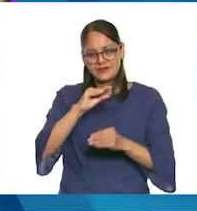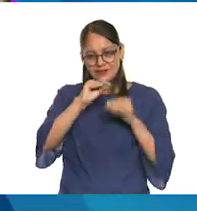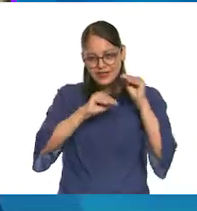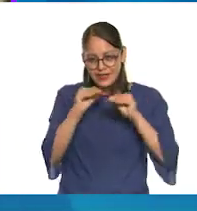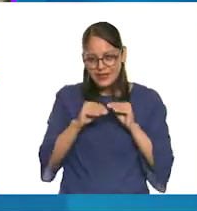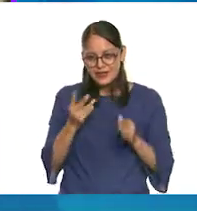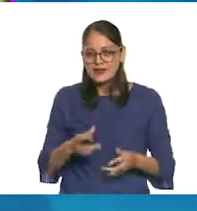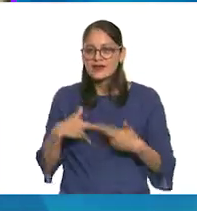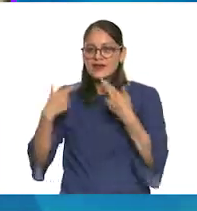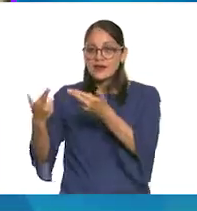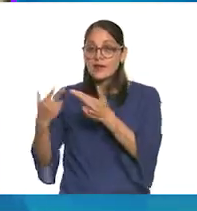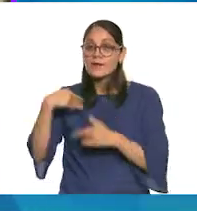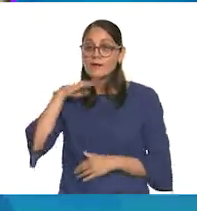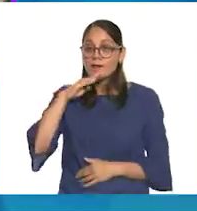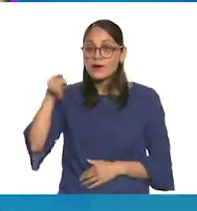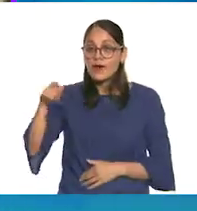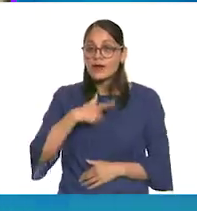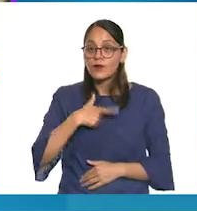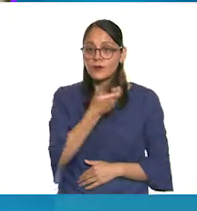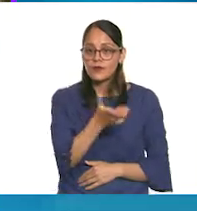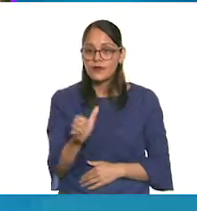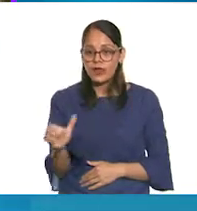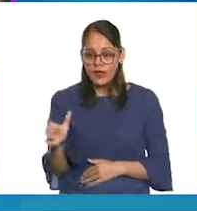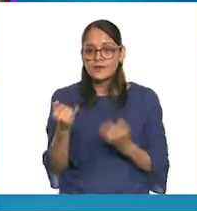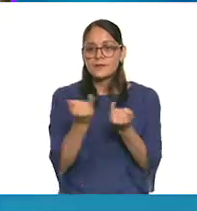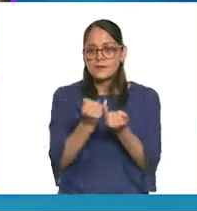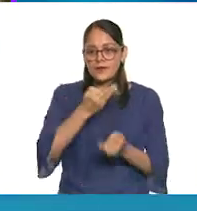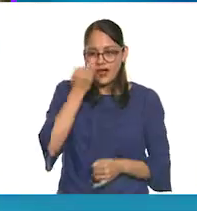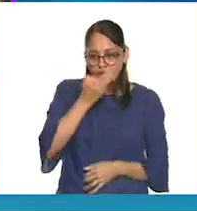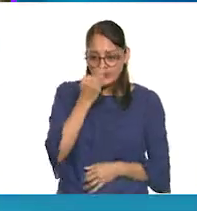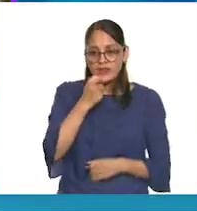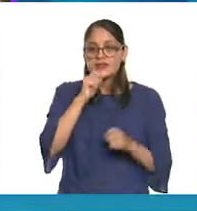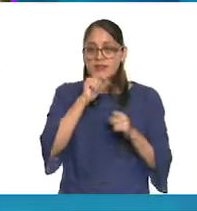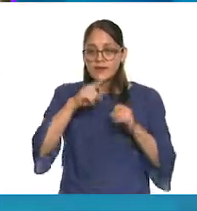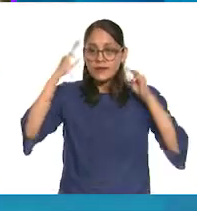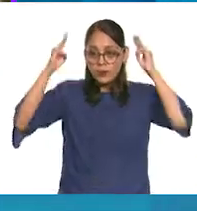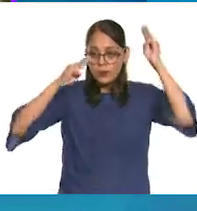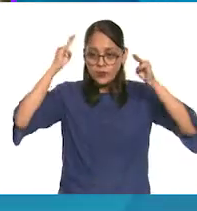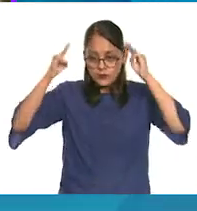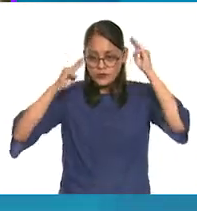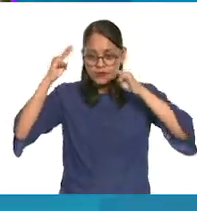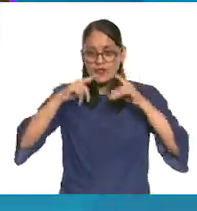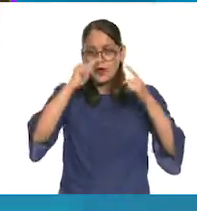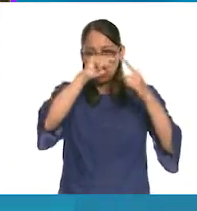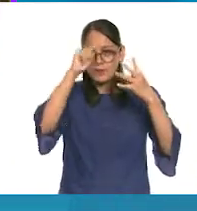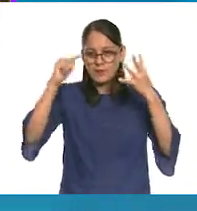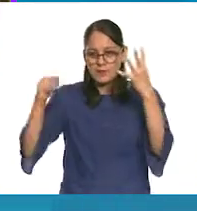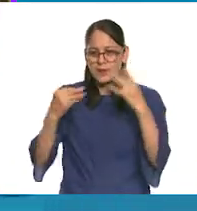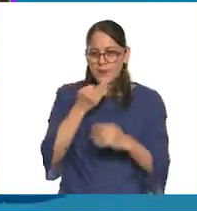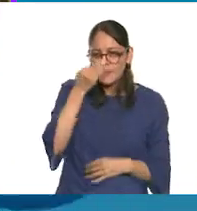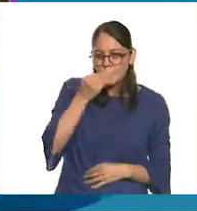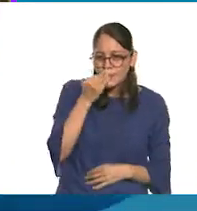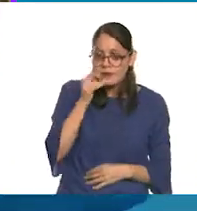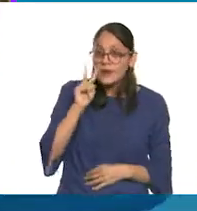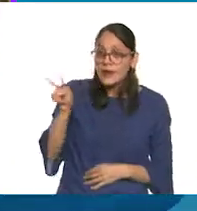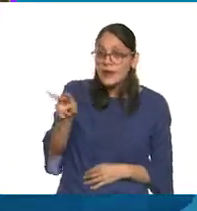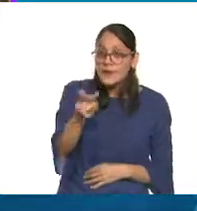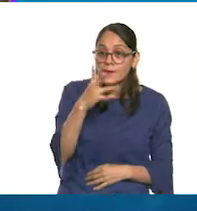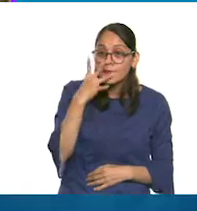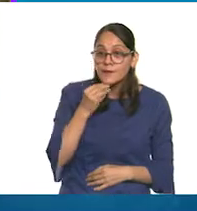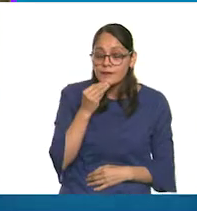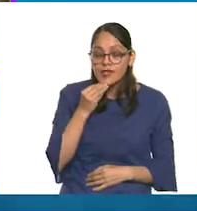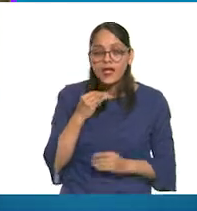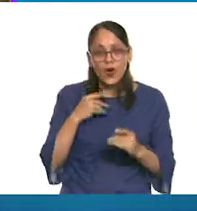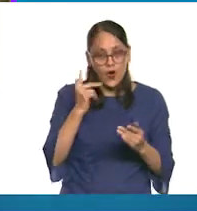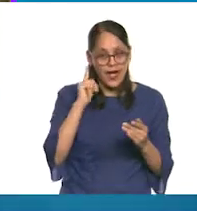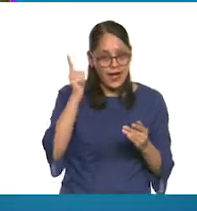le gusta mucho el campo y las flores también. En el museo vimos algunas flores que llamaron su atención. Espero le